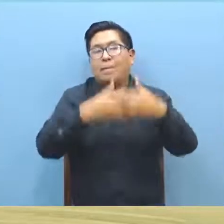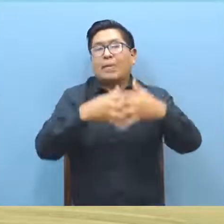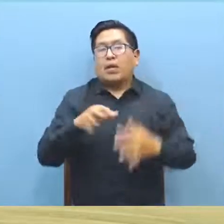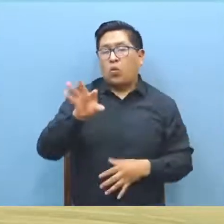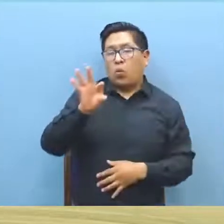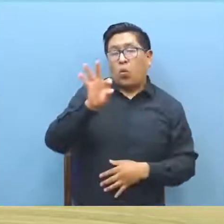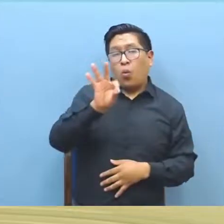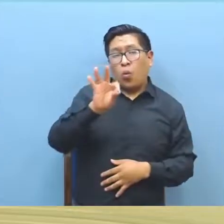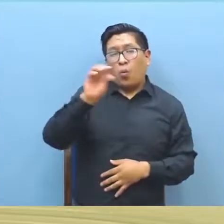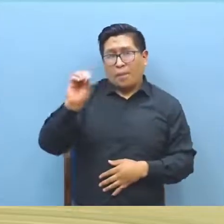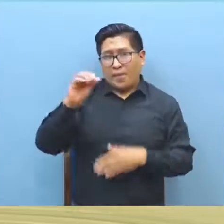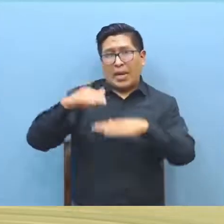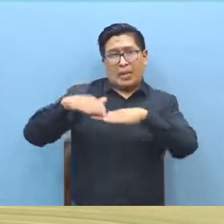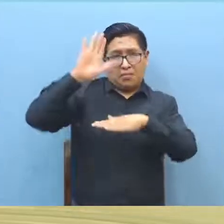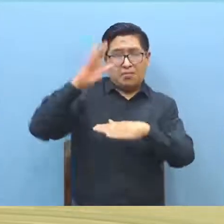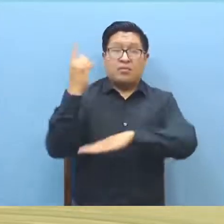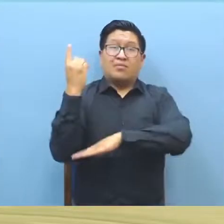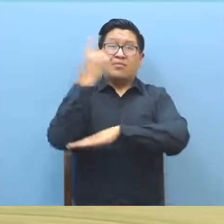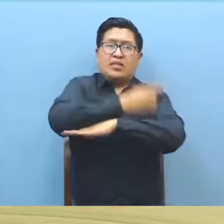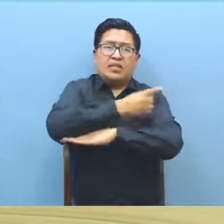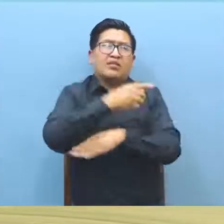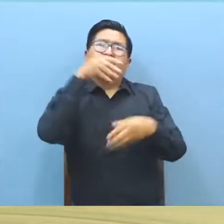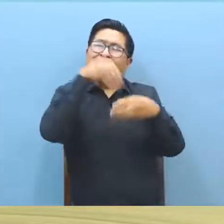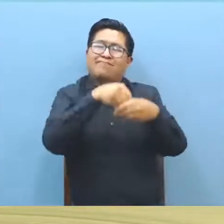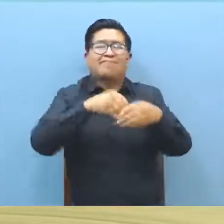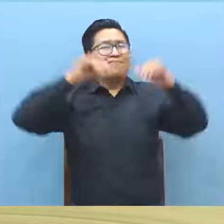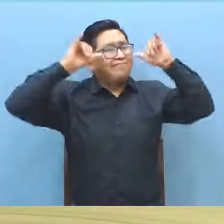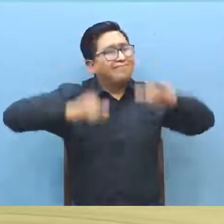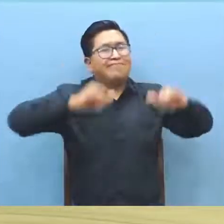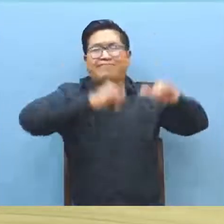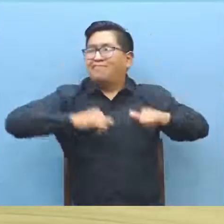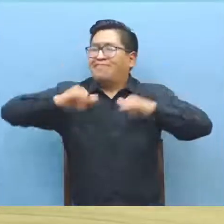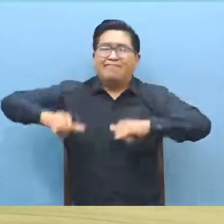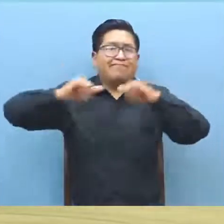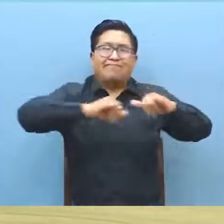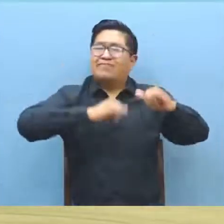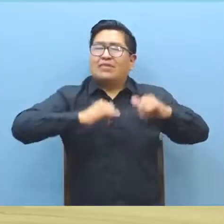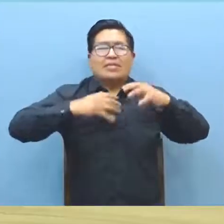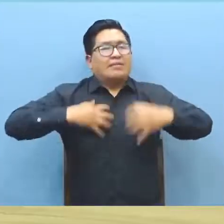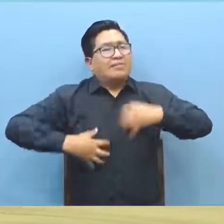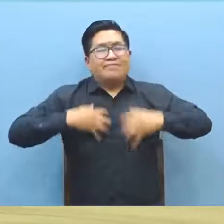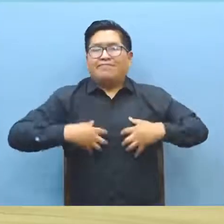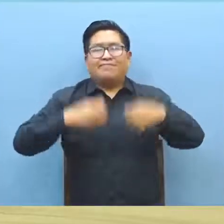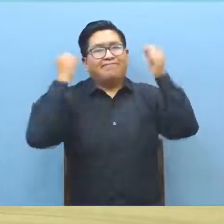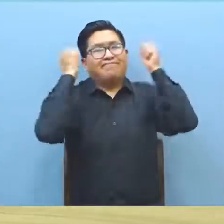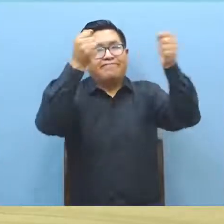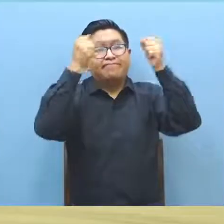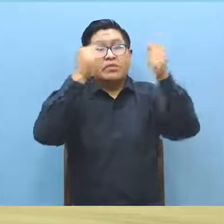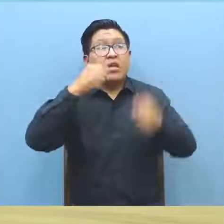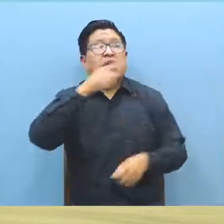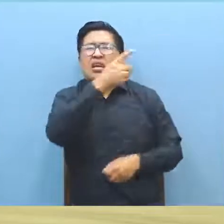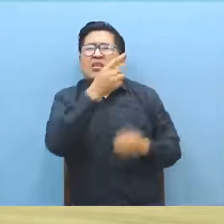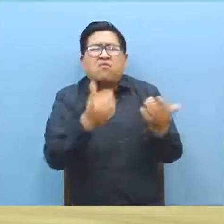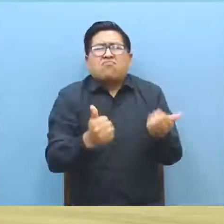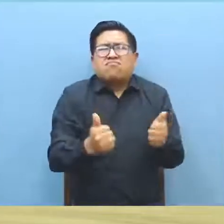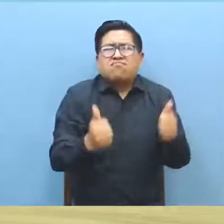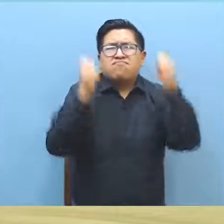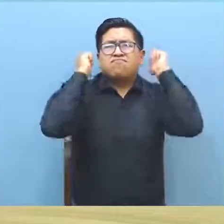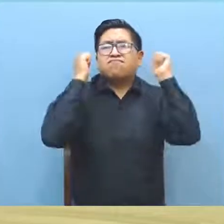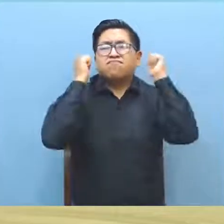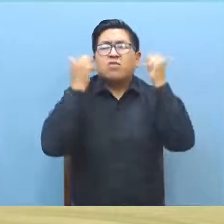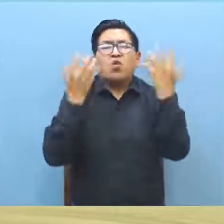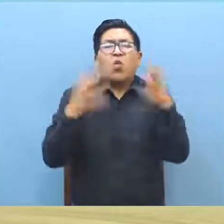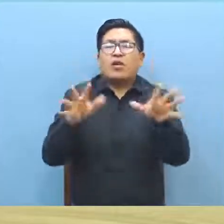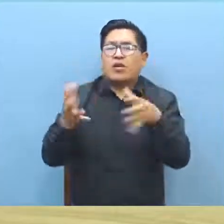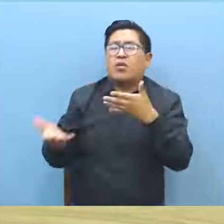ya estamos noventa y tantos días aquí dentro de la empresa. Entonces, donde nuestros empleadores no quieren incorporarnos, lo único, ellos dicen